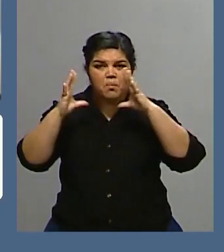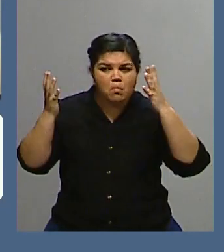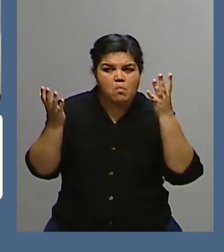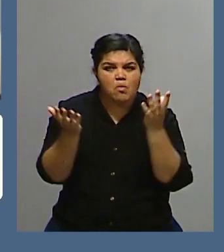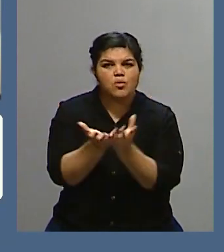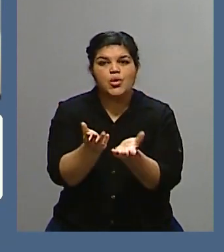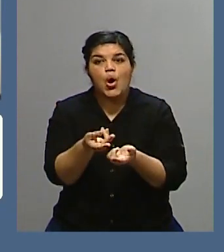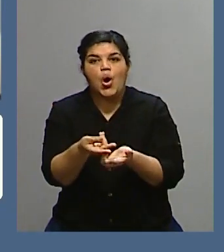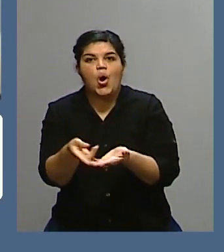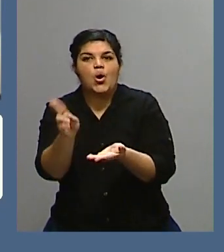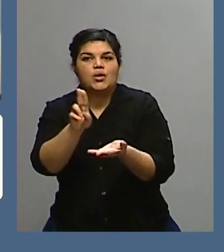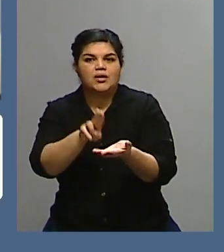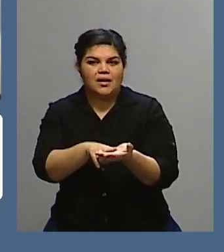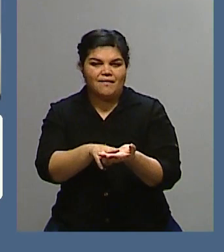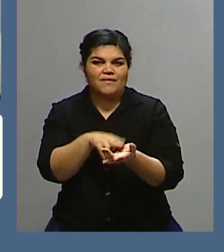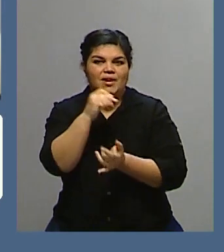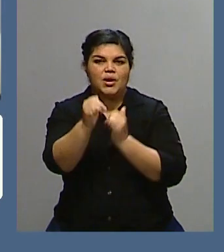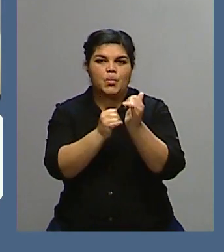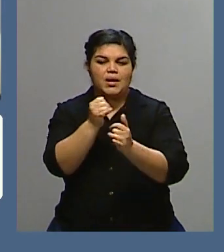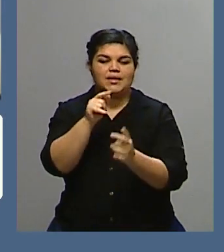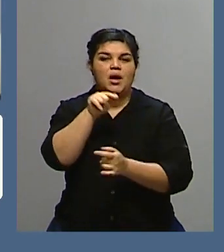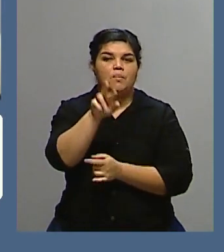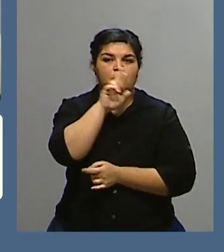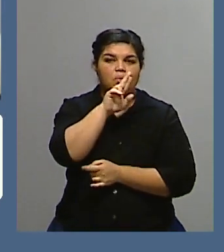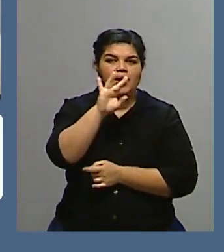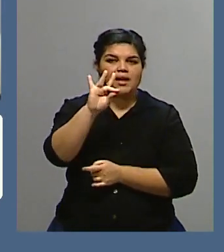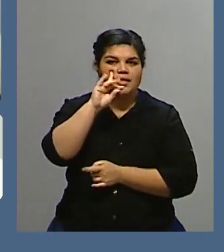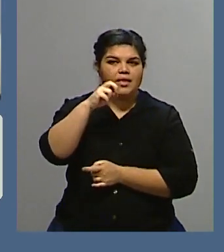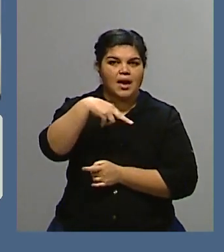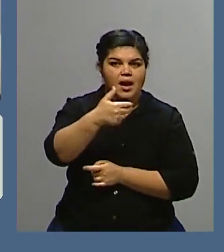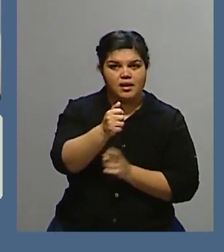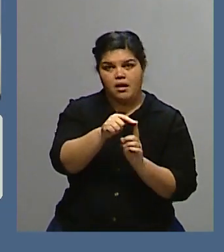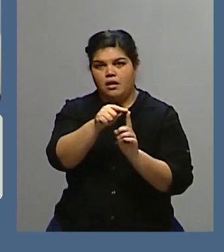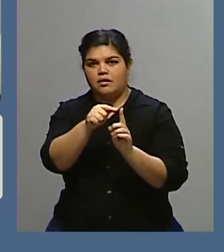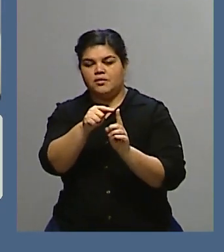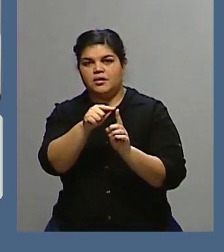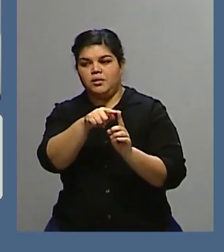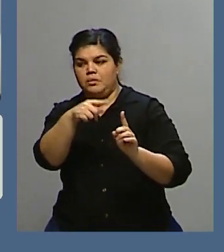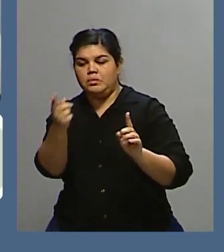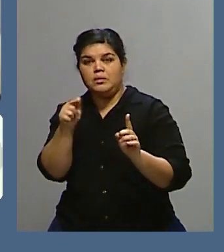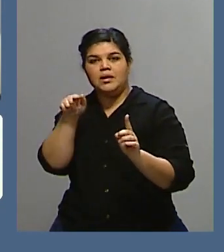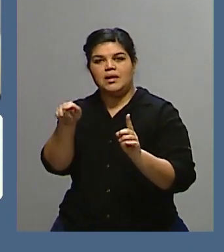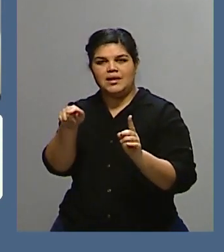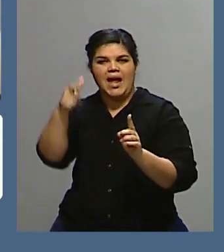relación tensa que había entre Lady Di y la reina Isabel II. ¿Lo mismo pasa ahí en el Reino Unido?